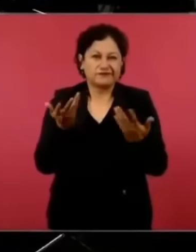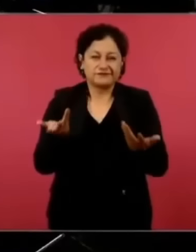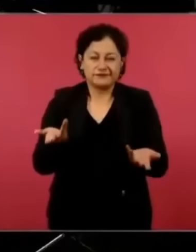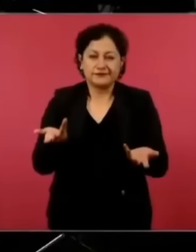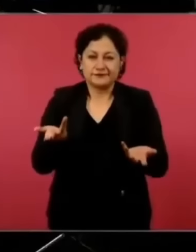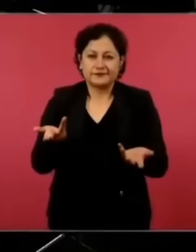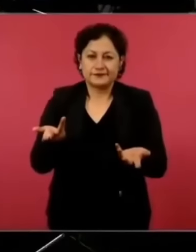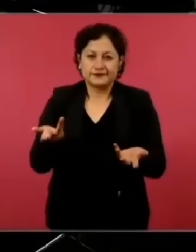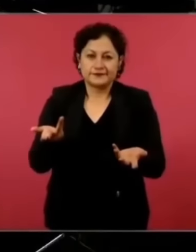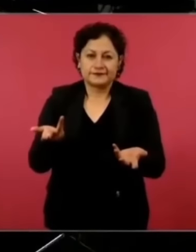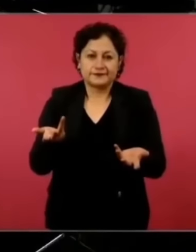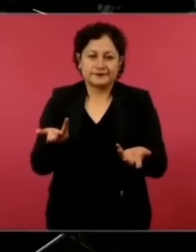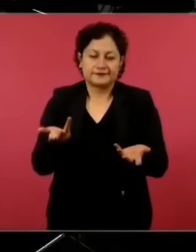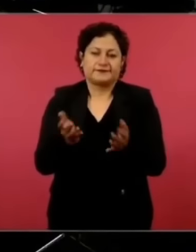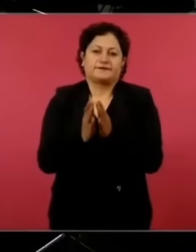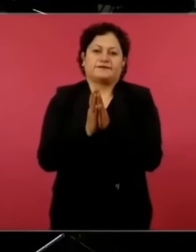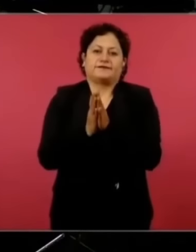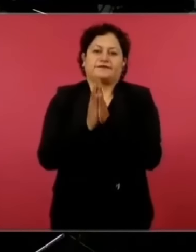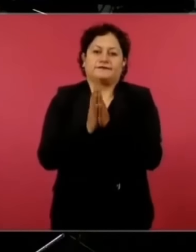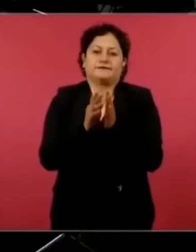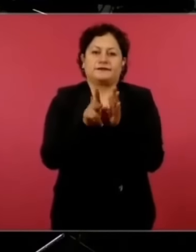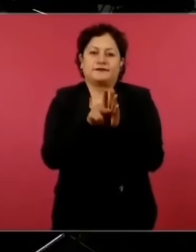¿Quién lee el Reforma?